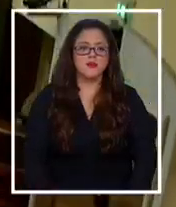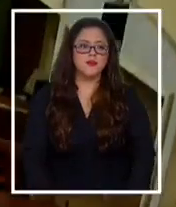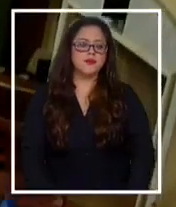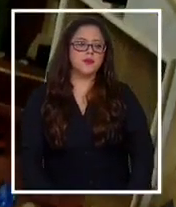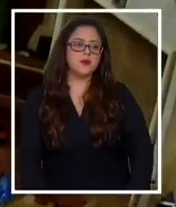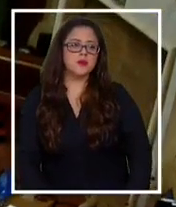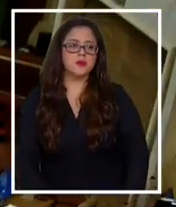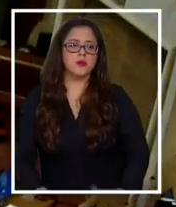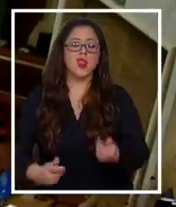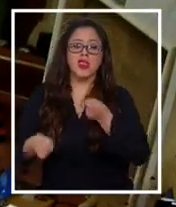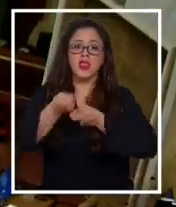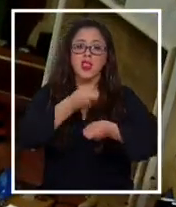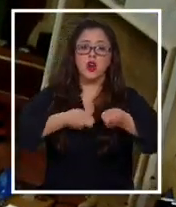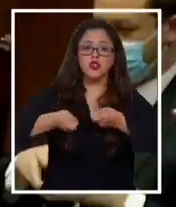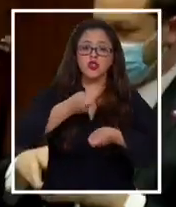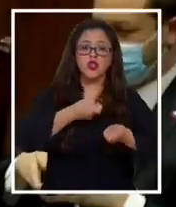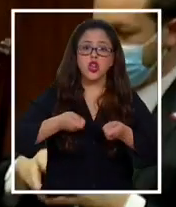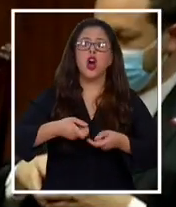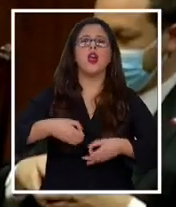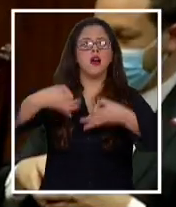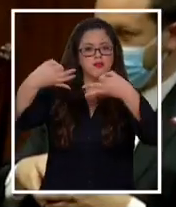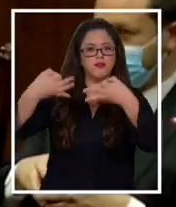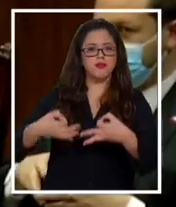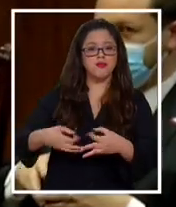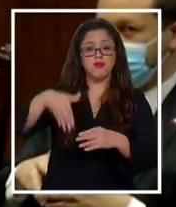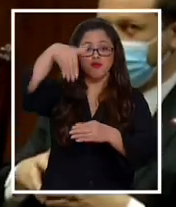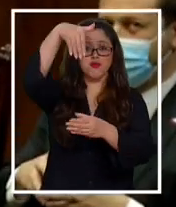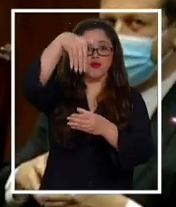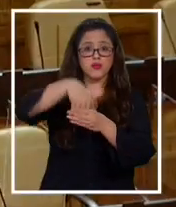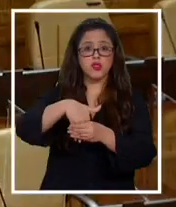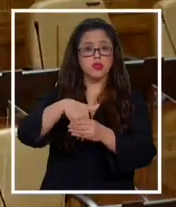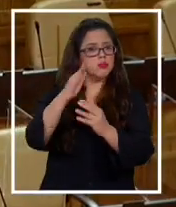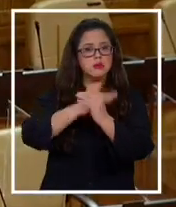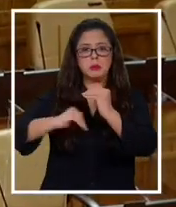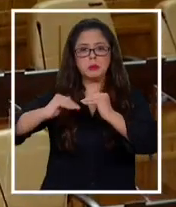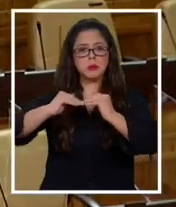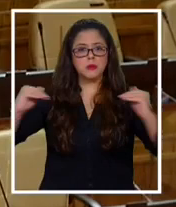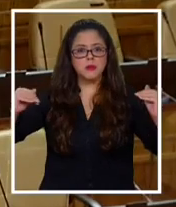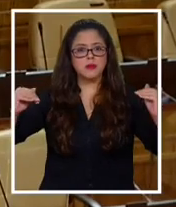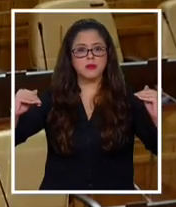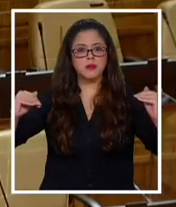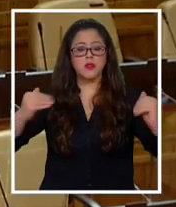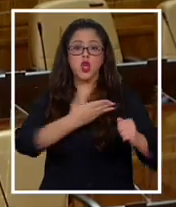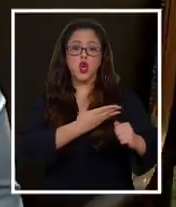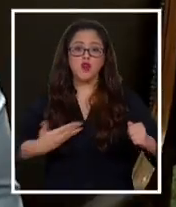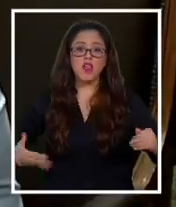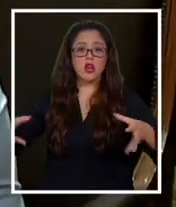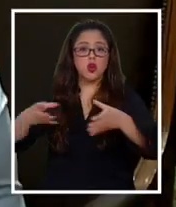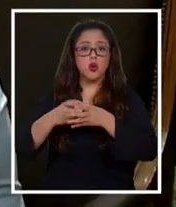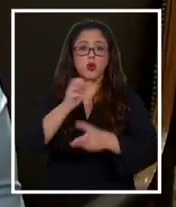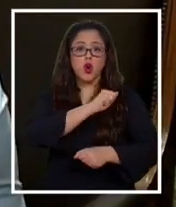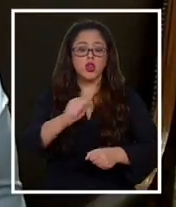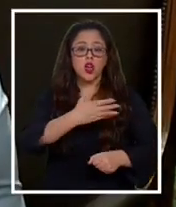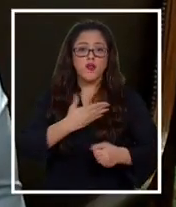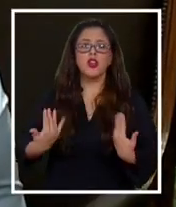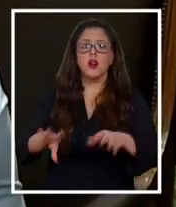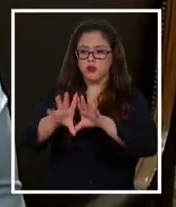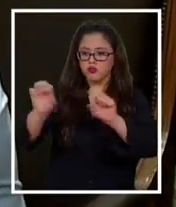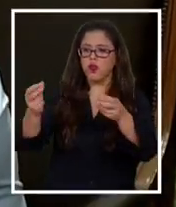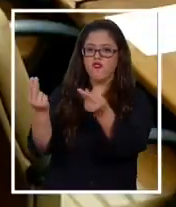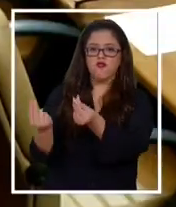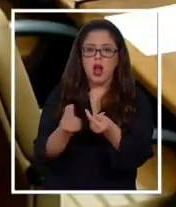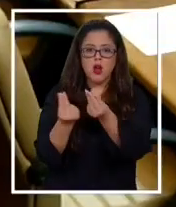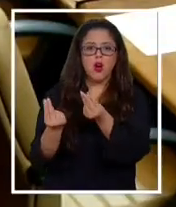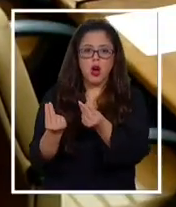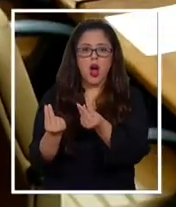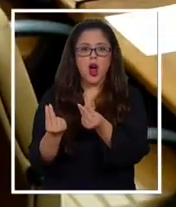Las negociaciones dieron sus frutos y la votación fue unánime. Gobierno y oposición acordaron los montos que